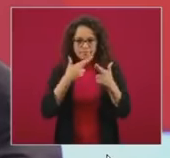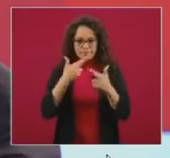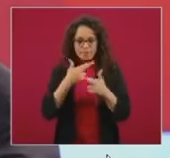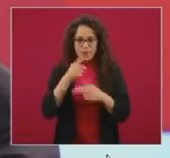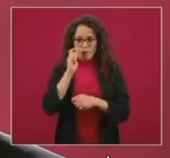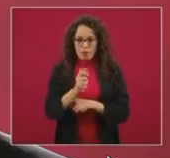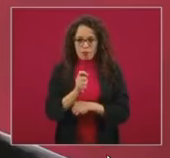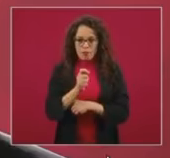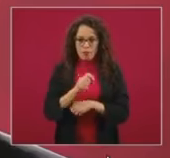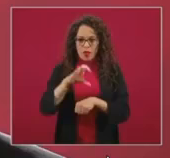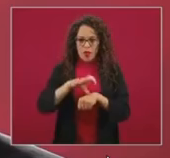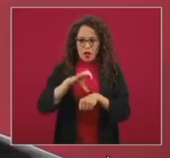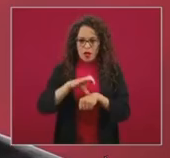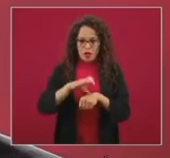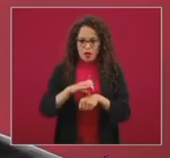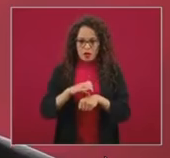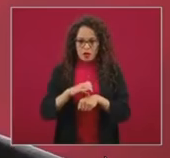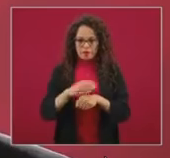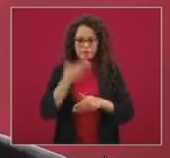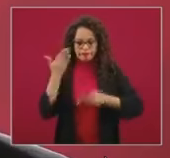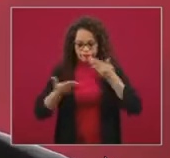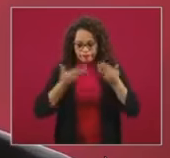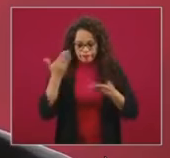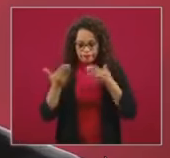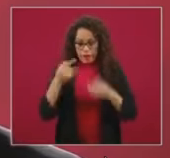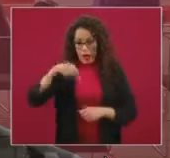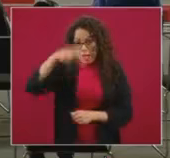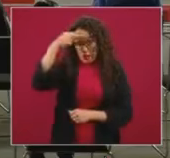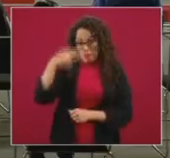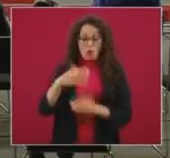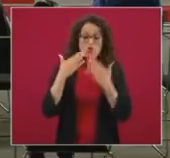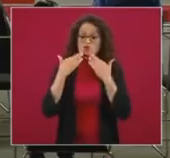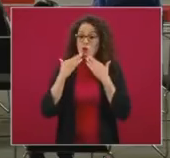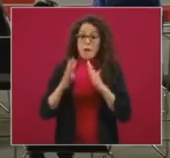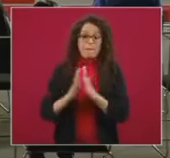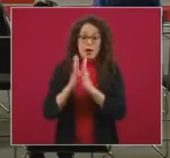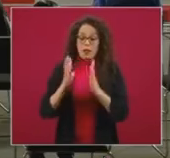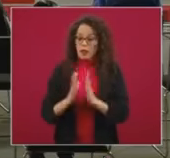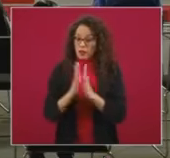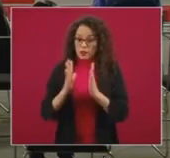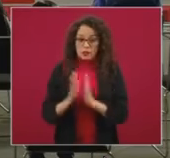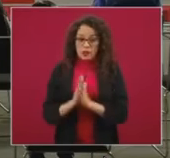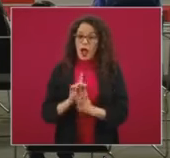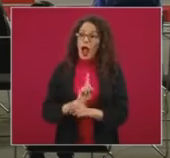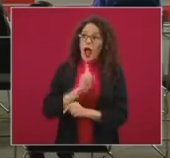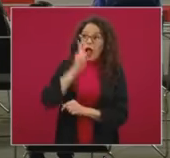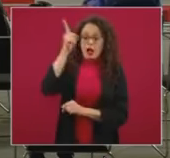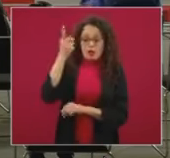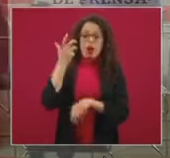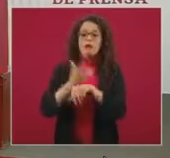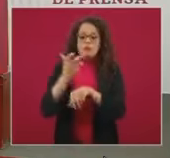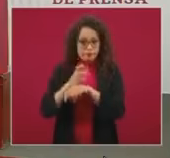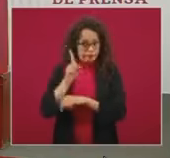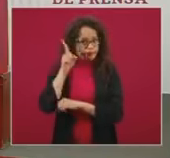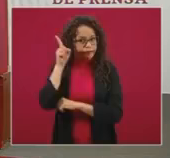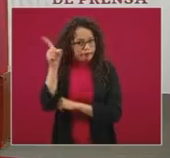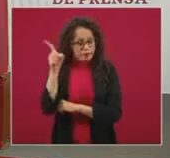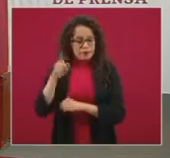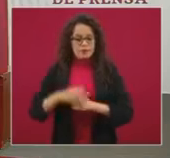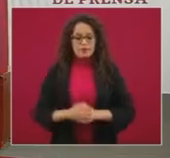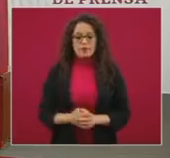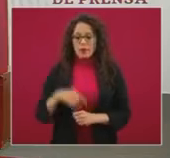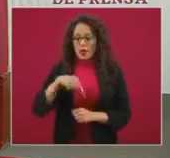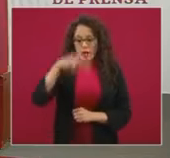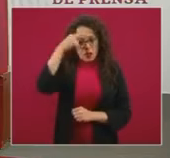clínico que está en curso en el que México no participa en el ensayo clínico, esto es en Estados Unidos, en